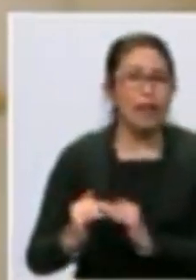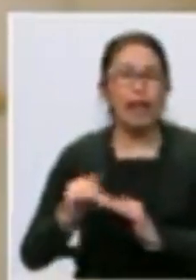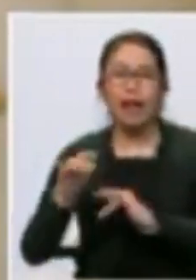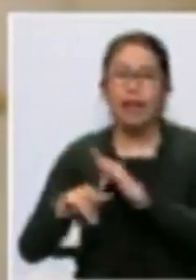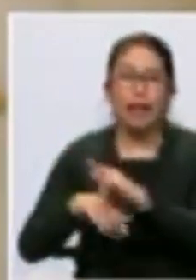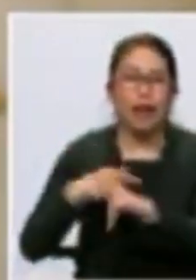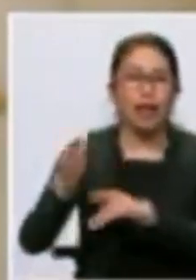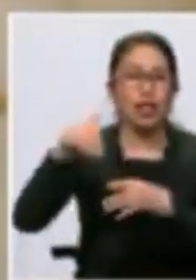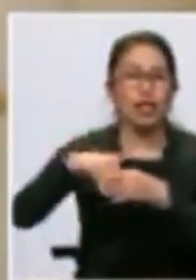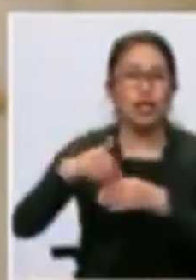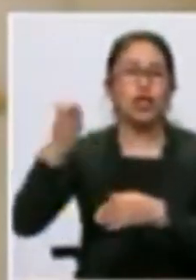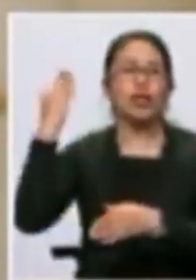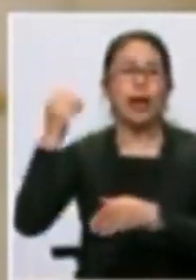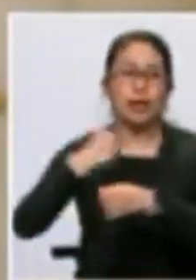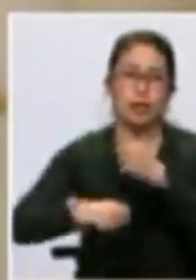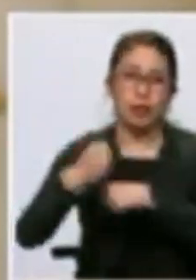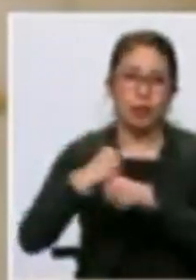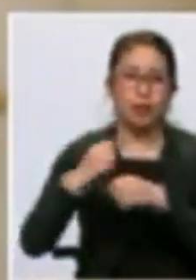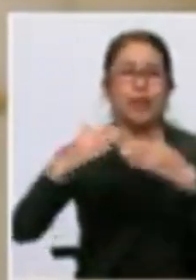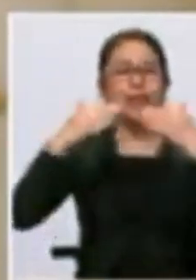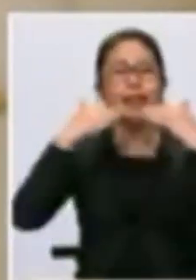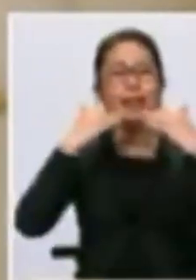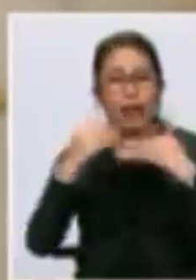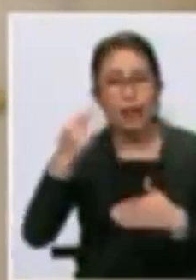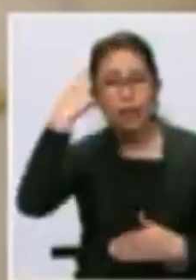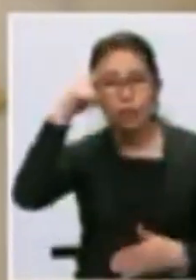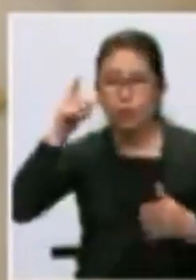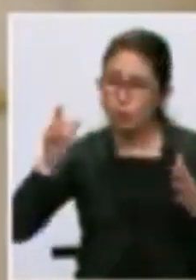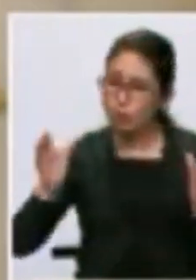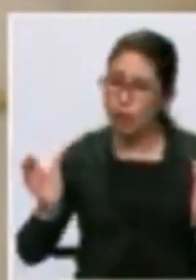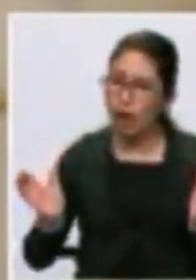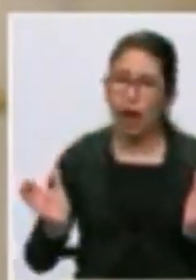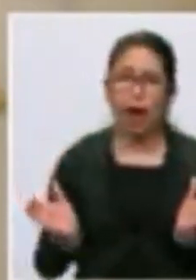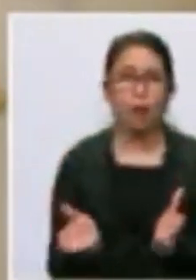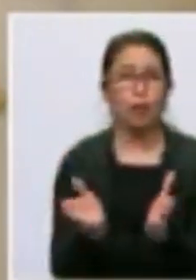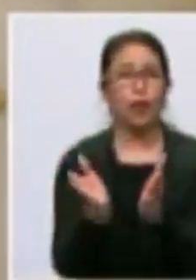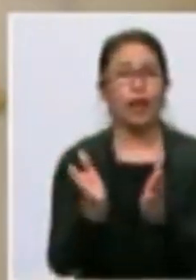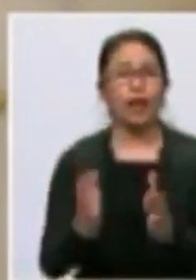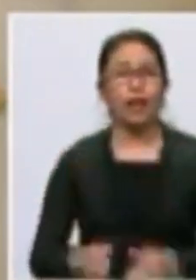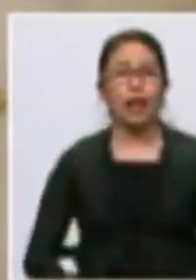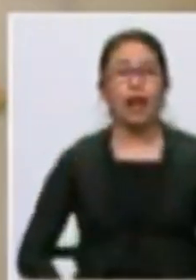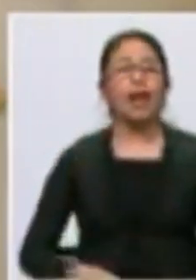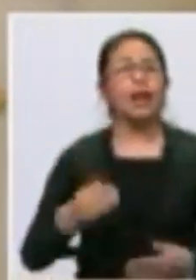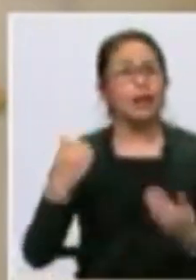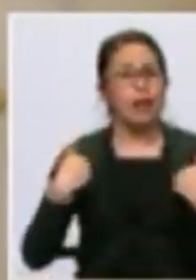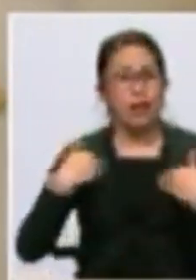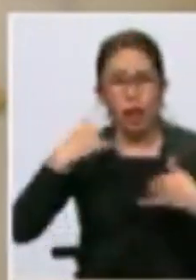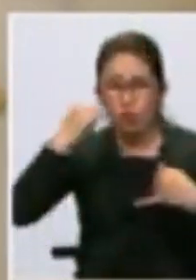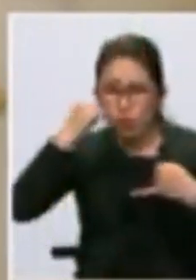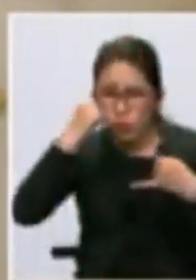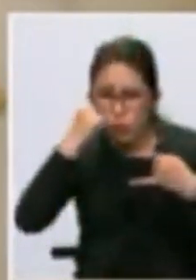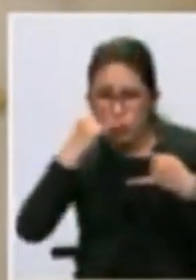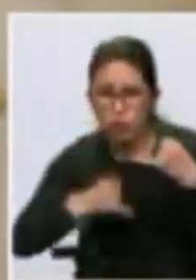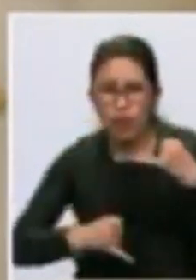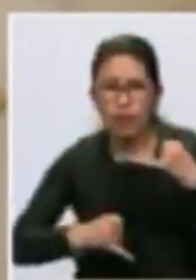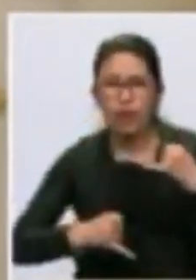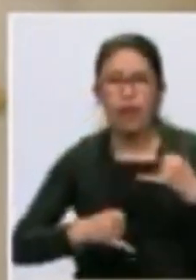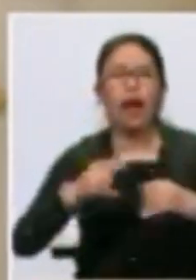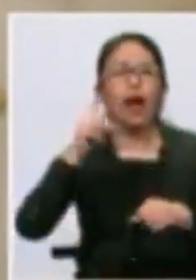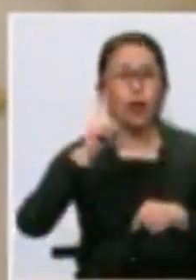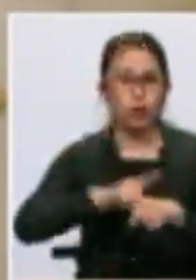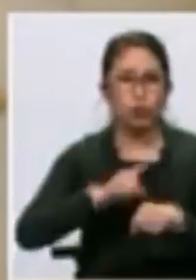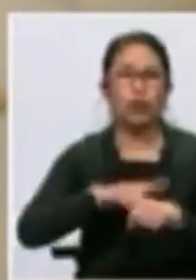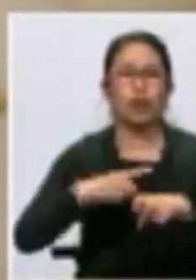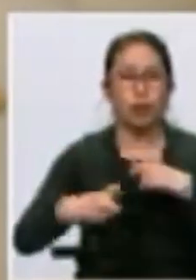democrática. Gracias de verdad por haber contribuido a poner fin a un tiempo marcado por el autoritarismo y a